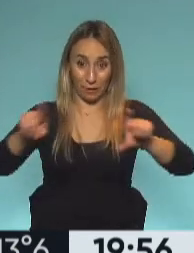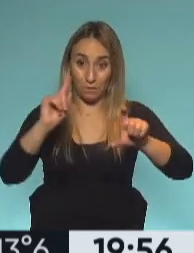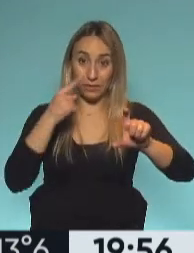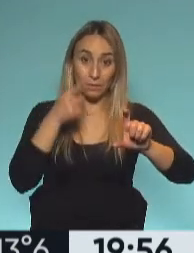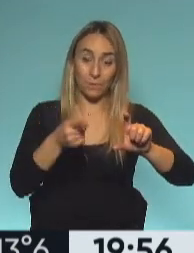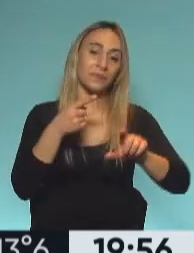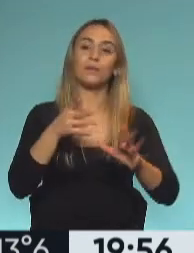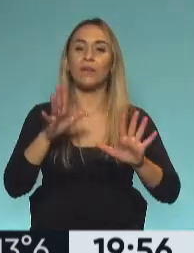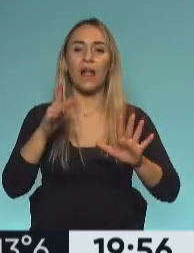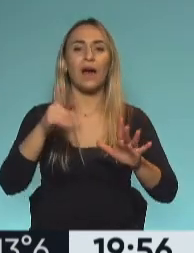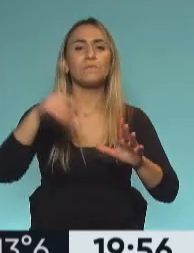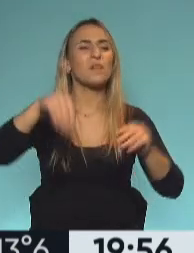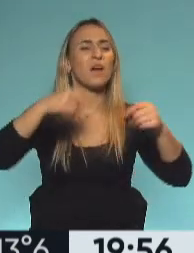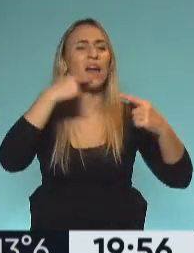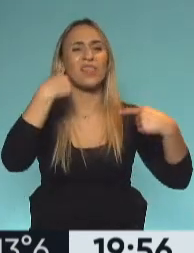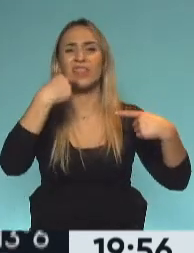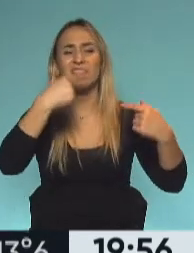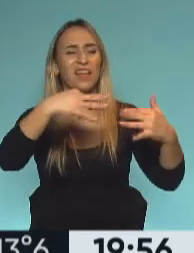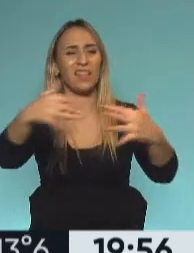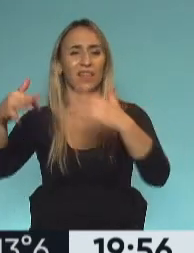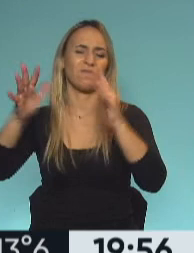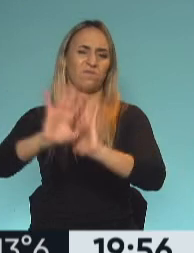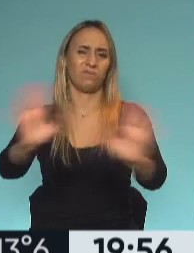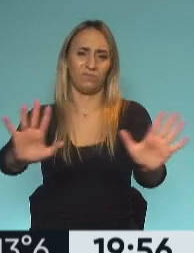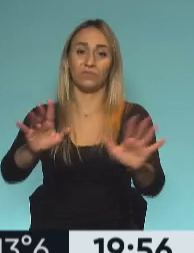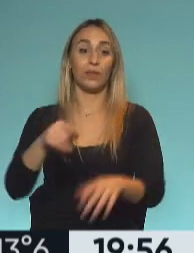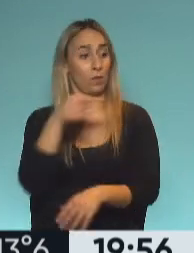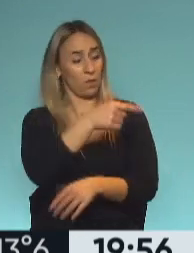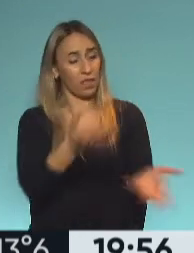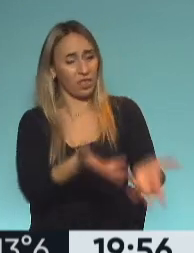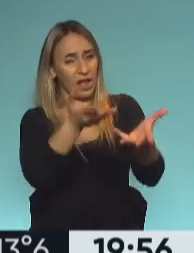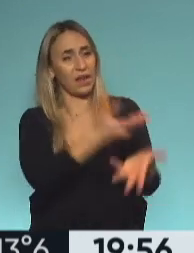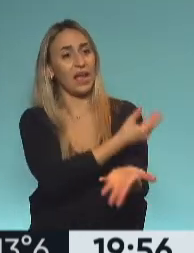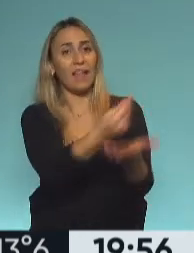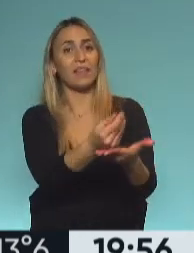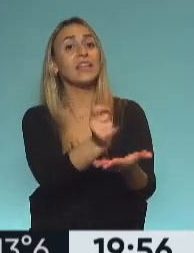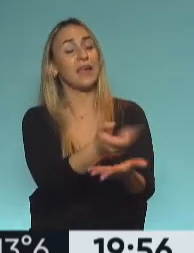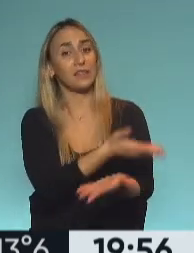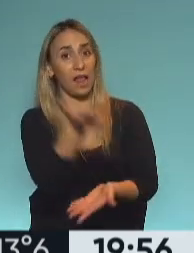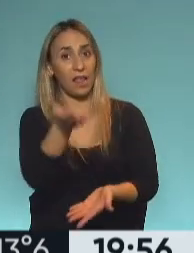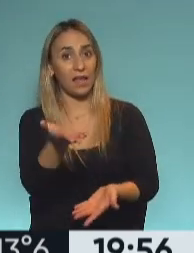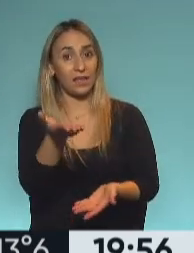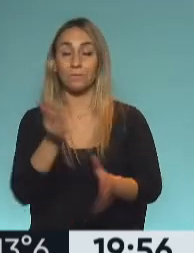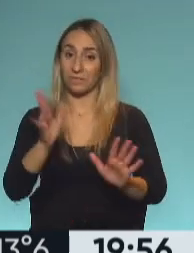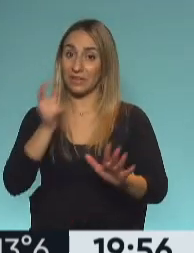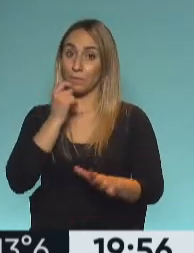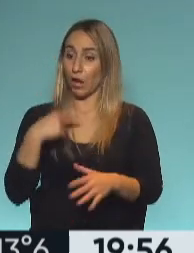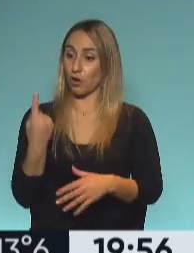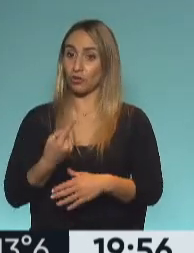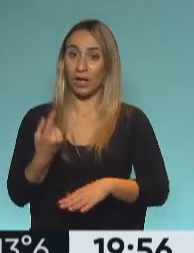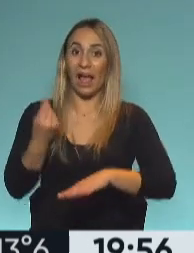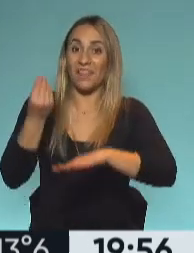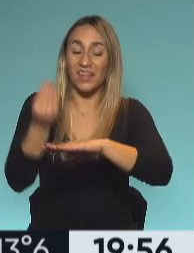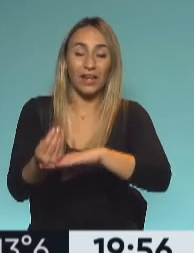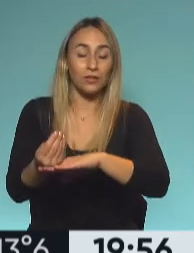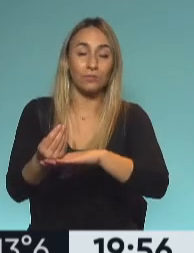más interpretaciones, el PSD ve que su partido tiene que lanzar su candidato. Ahora, si no llega su candidato a una